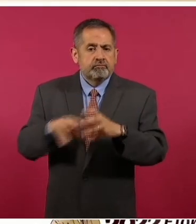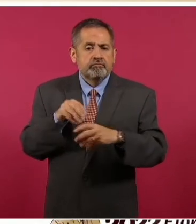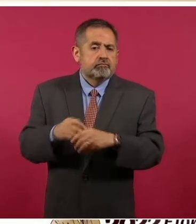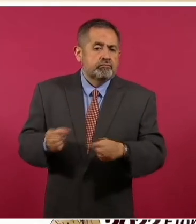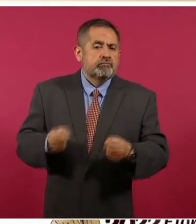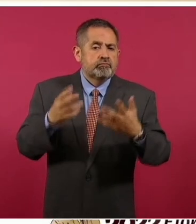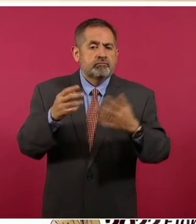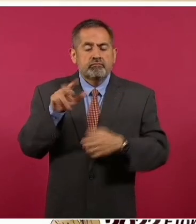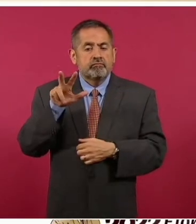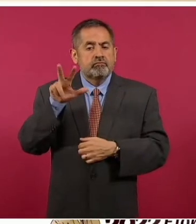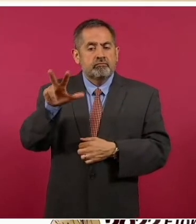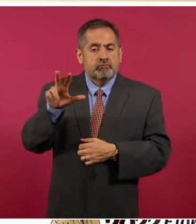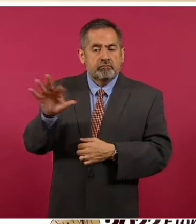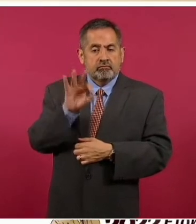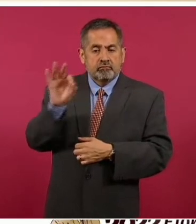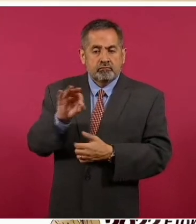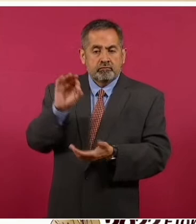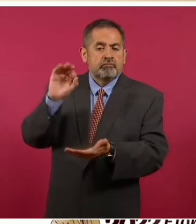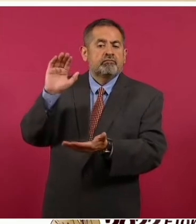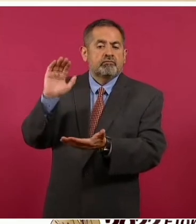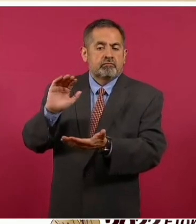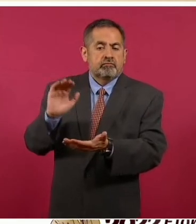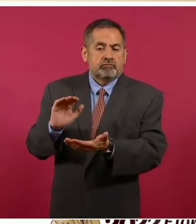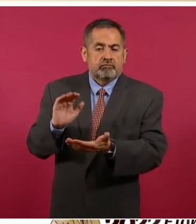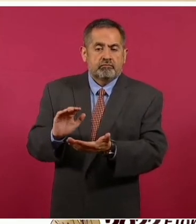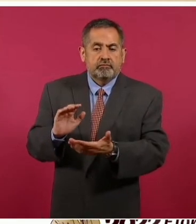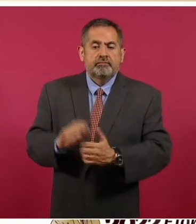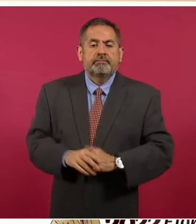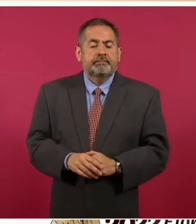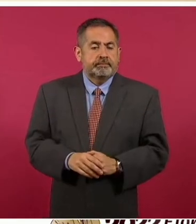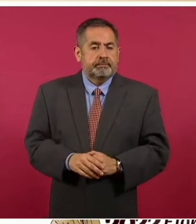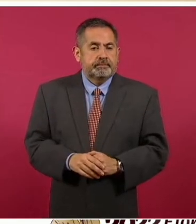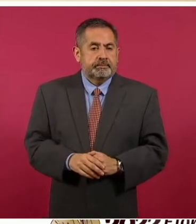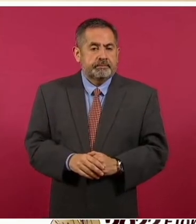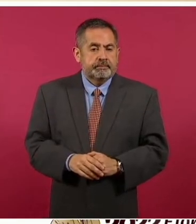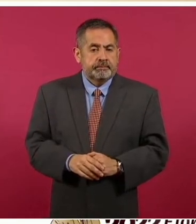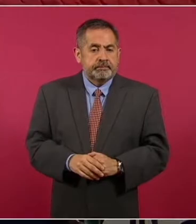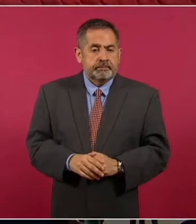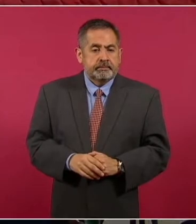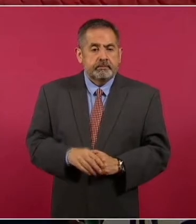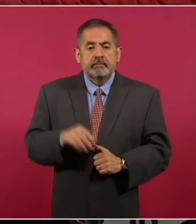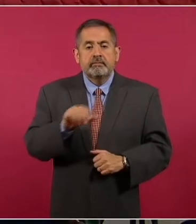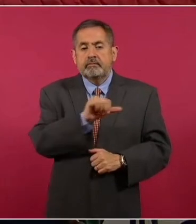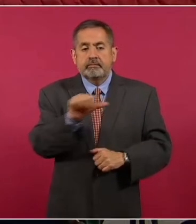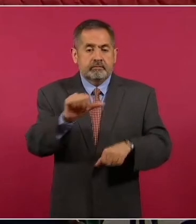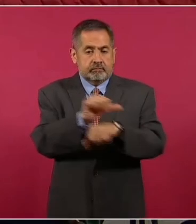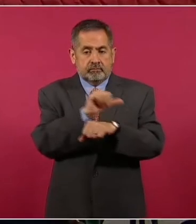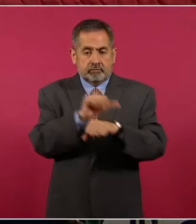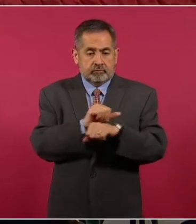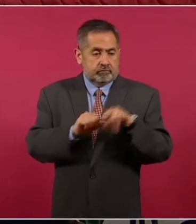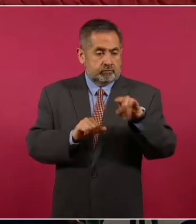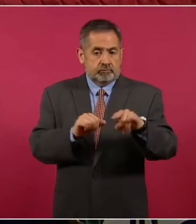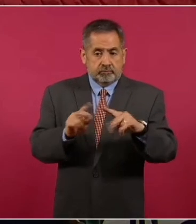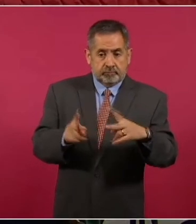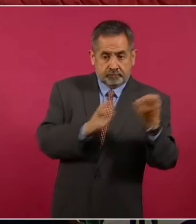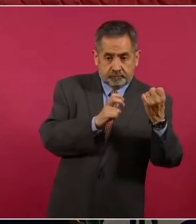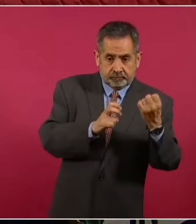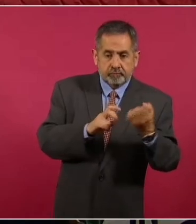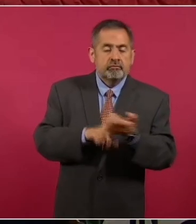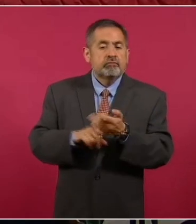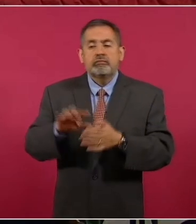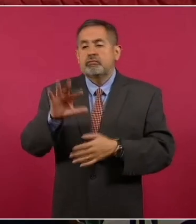un 18 por ciento. En el robo de vehículo automotor, una reducción de 40